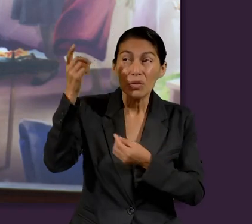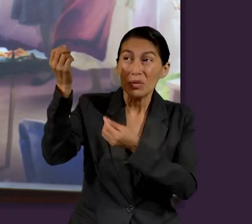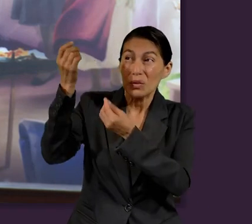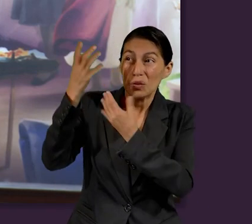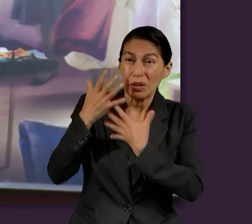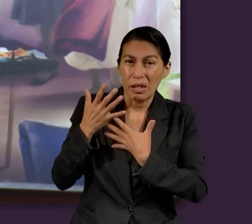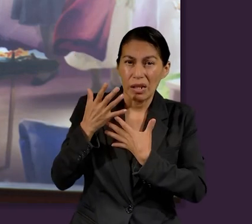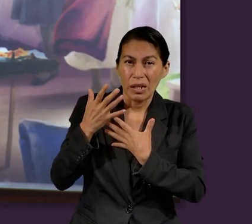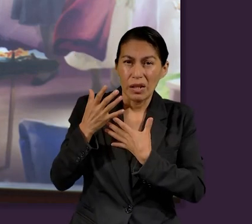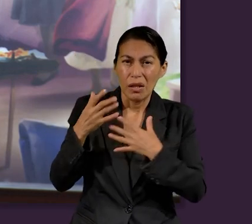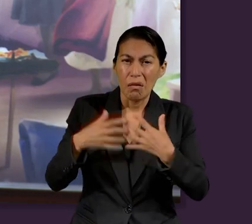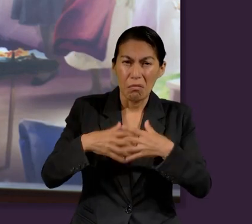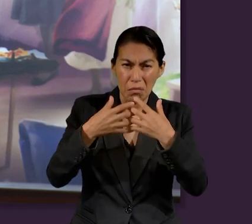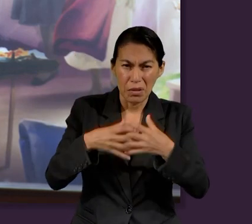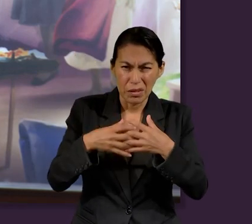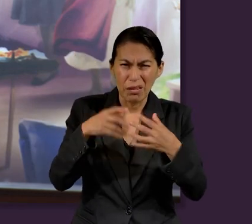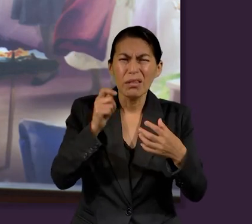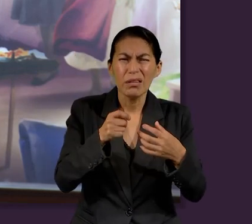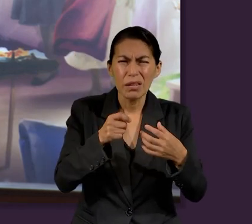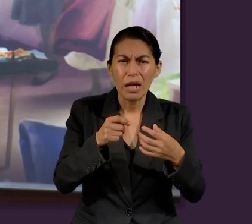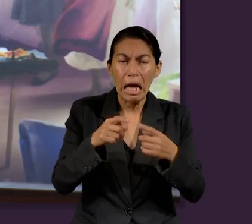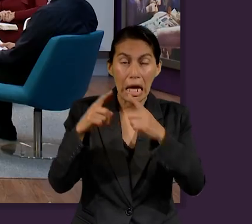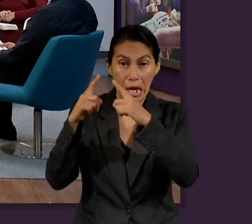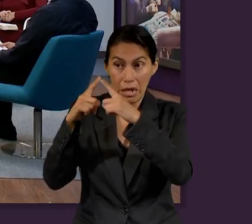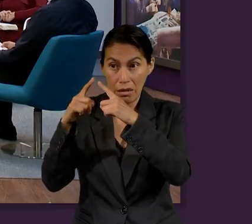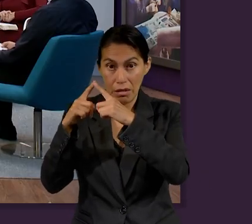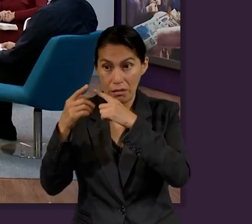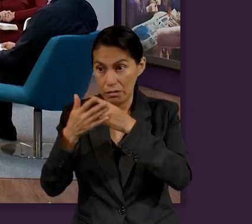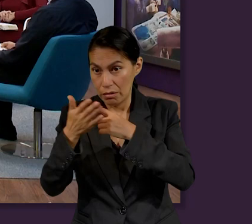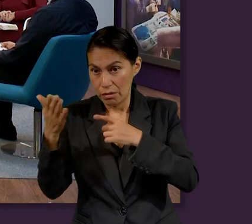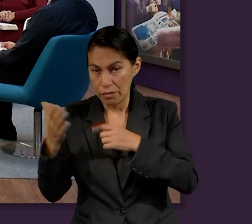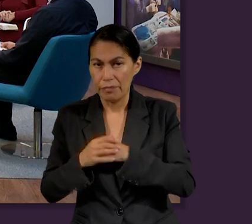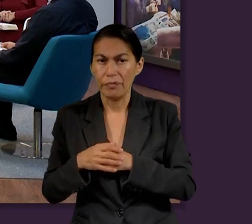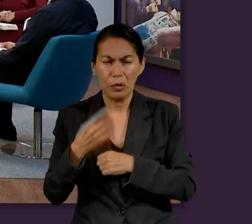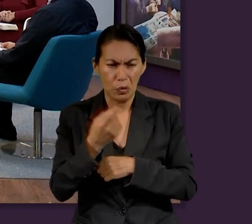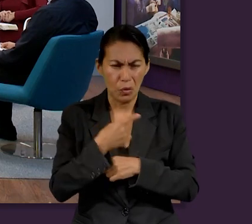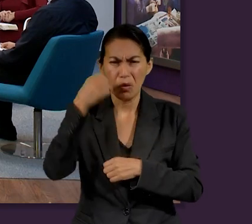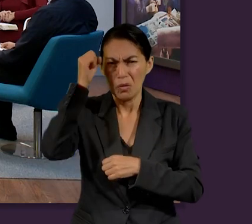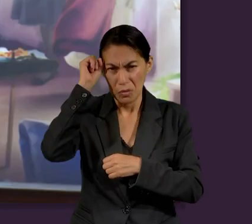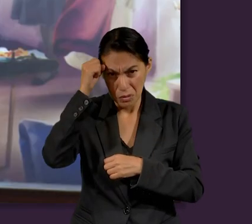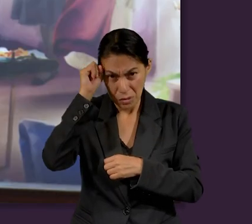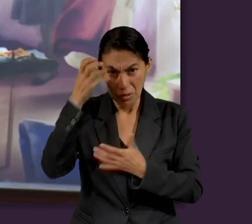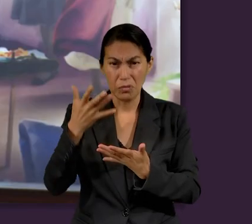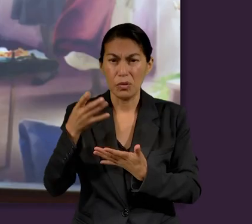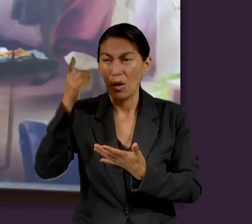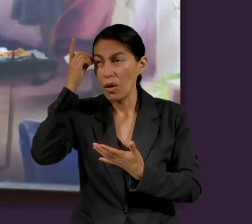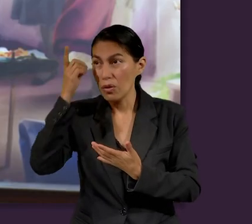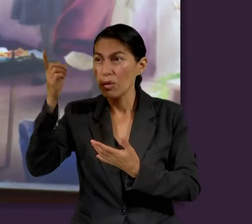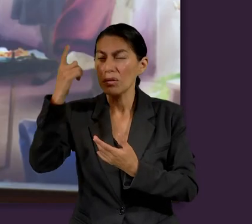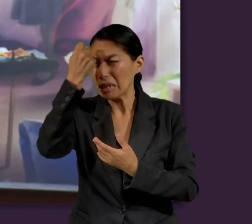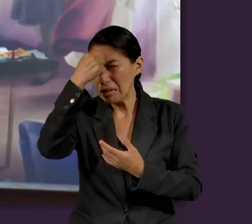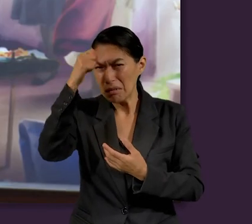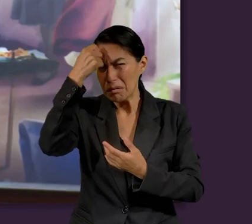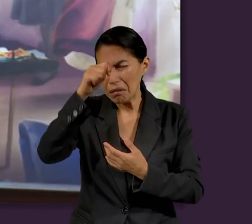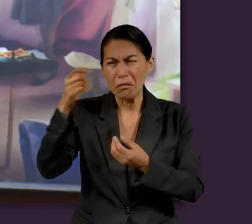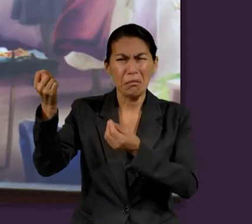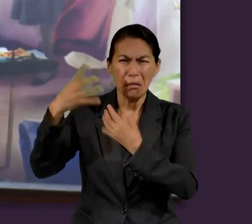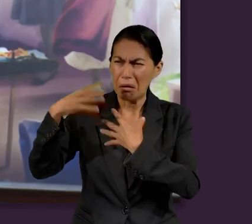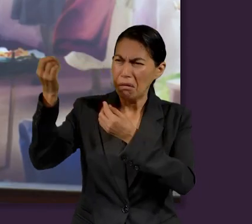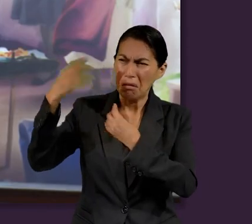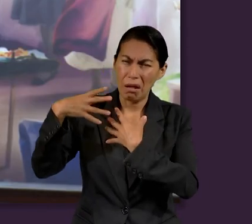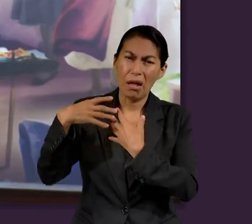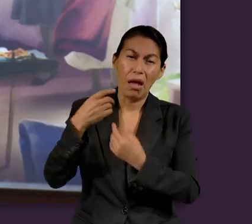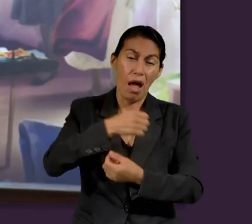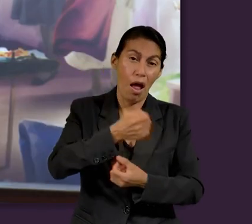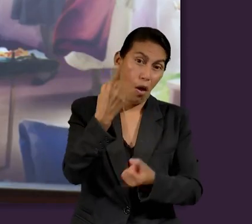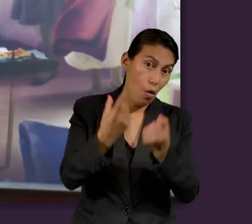entregado a nuestras manos, que es la iglesia, ¿no? Entonces nosotros, como siervos, que Dios nos ha dotado de muchos talentos, nos